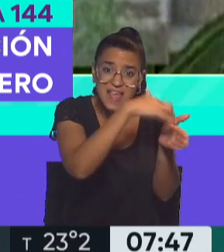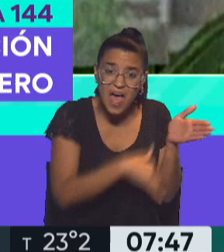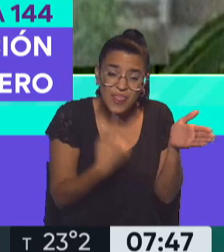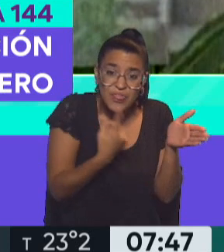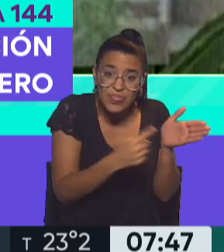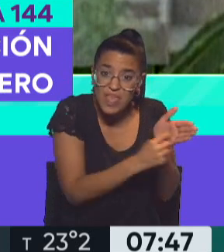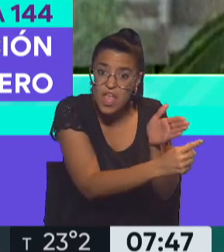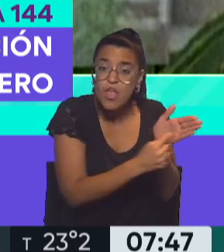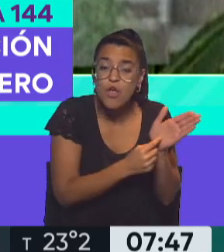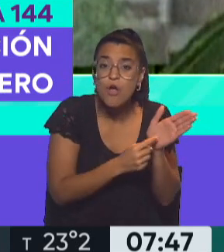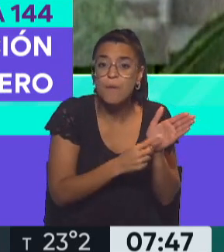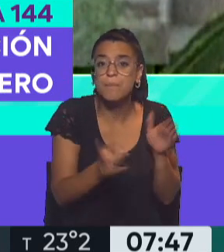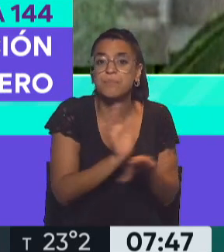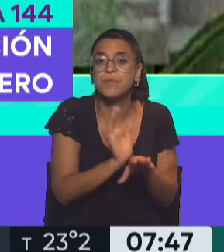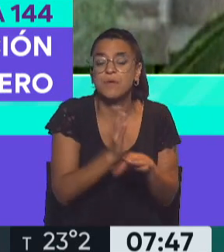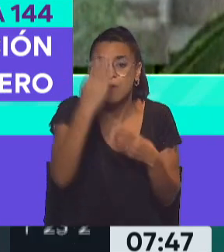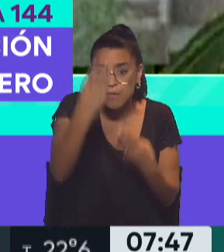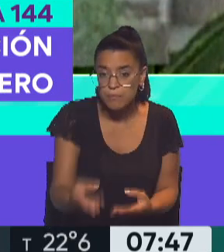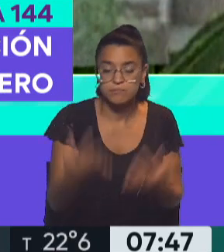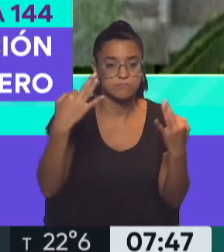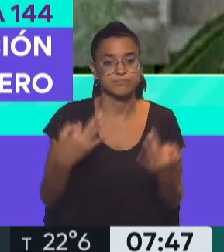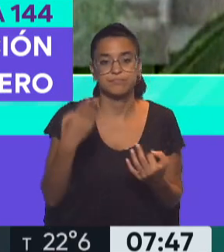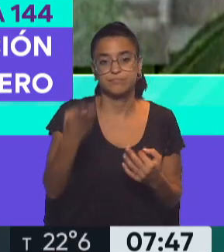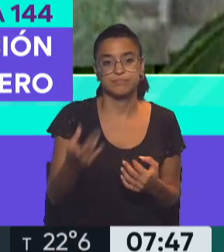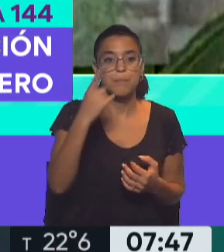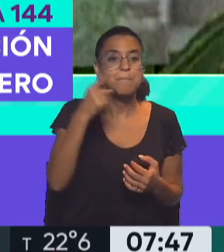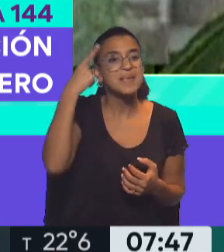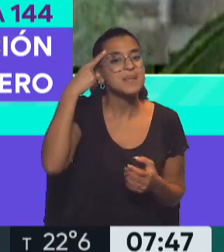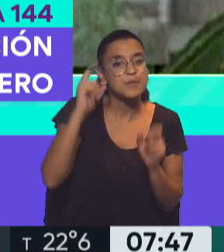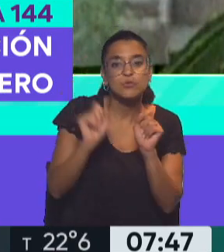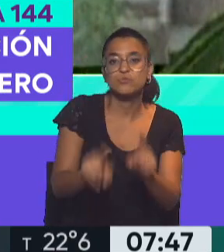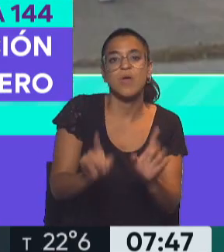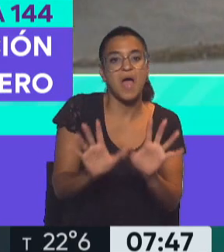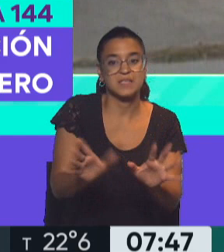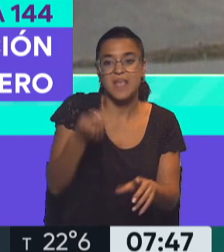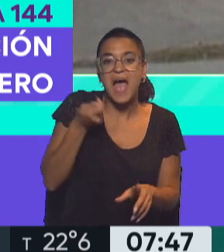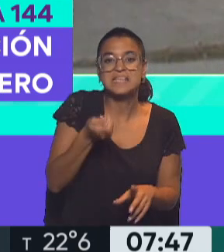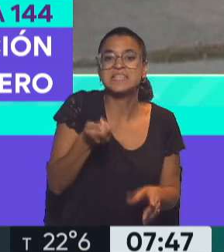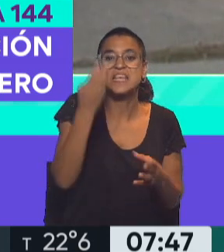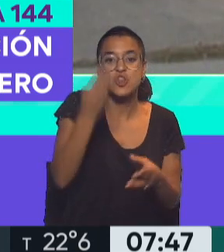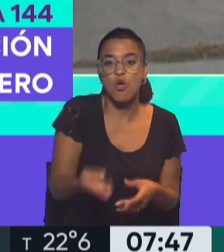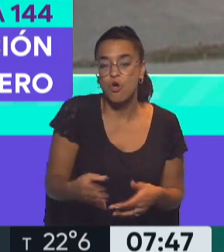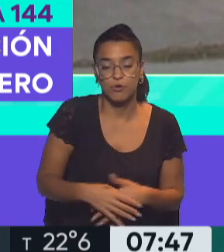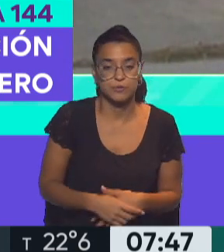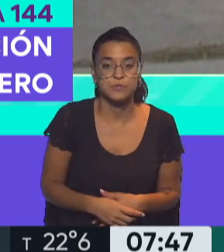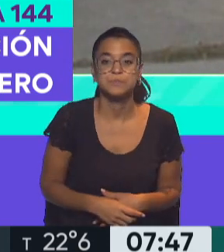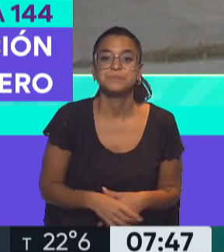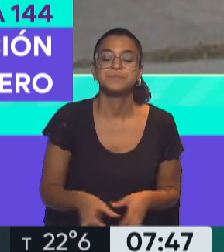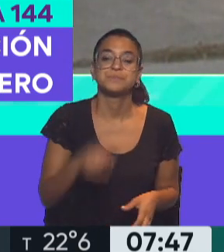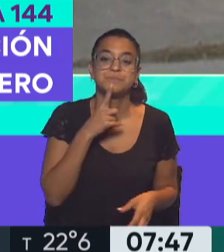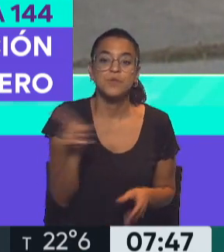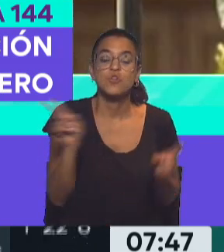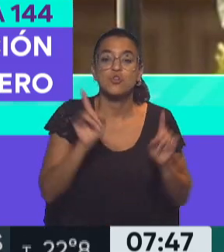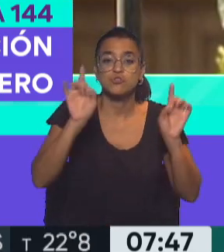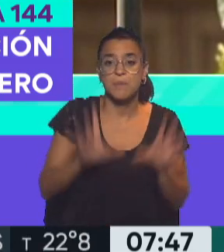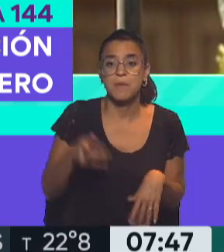es el símbolo y lo pinta de cuerpo entero de qué es el pensamiento de este asesino. De manera tal que no solamente